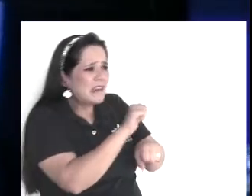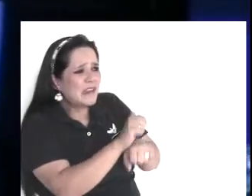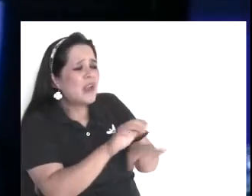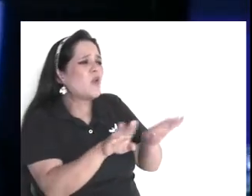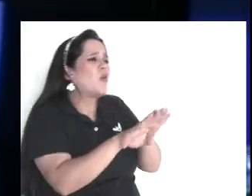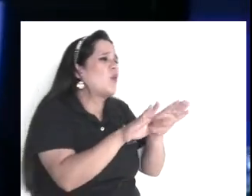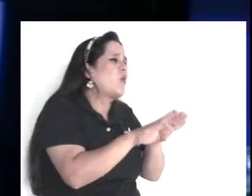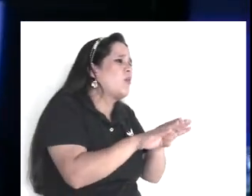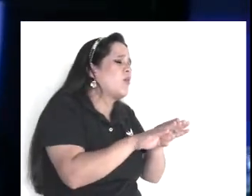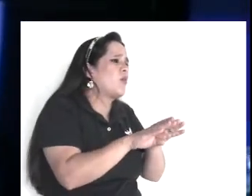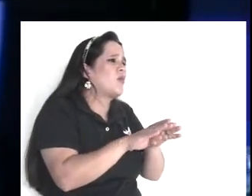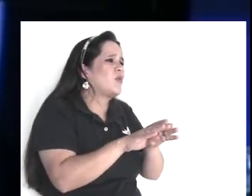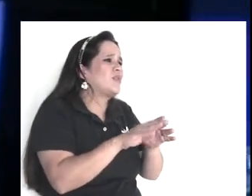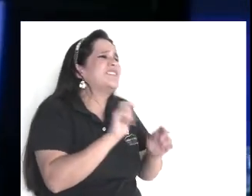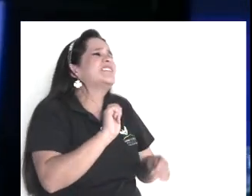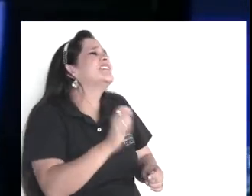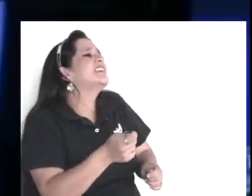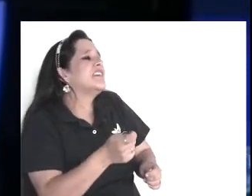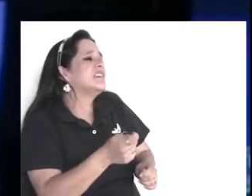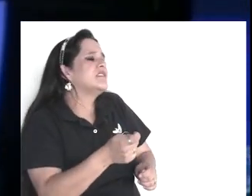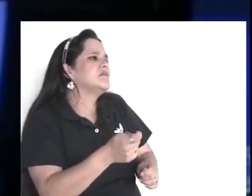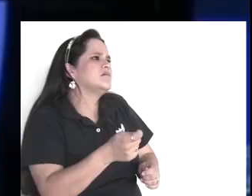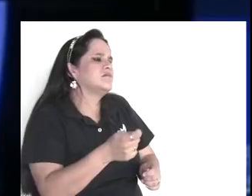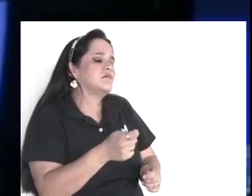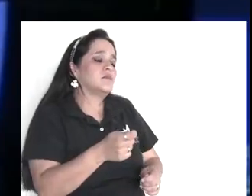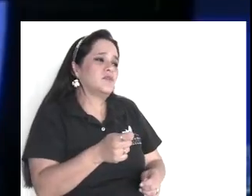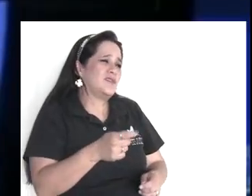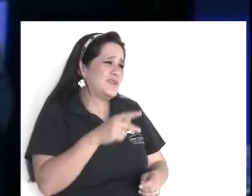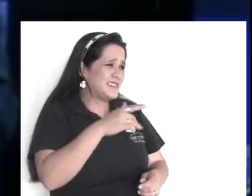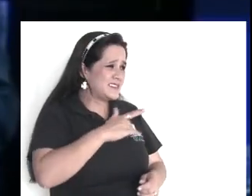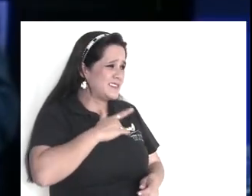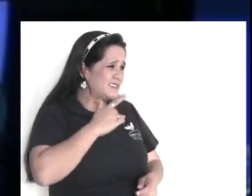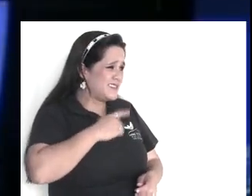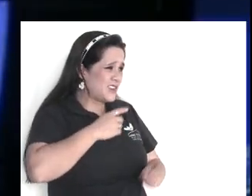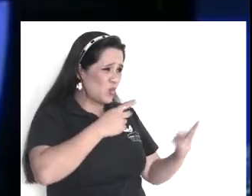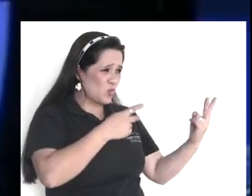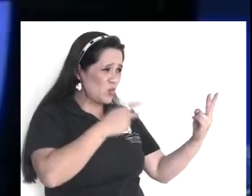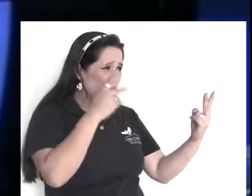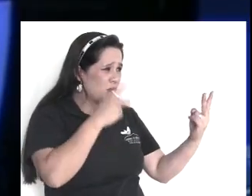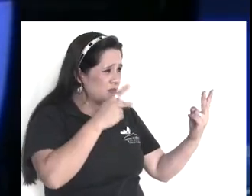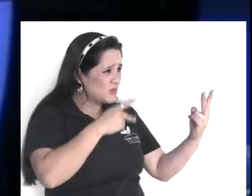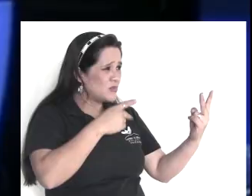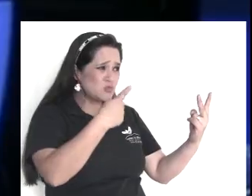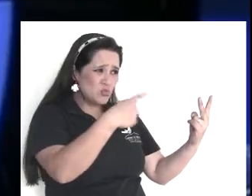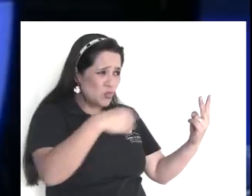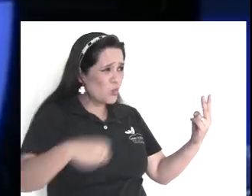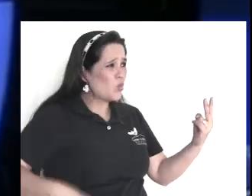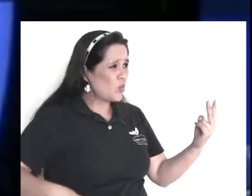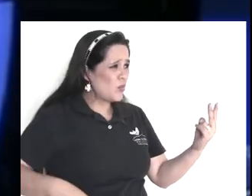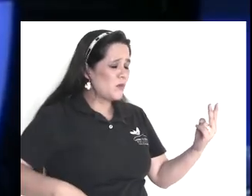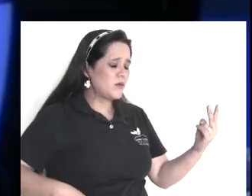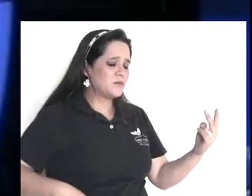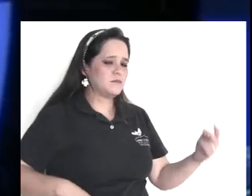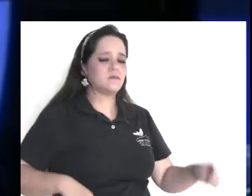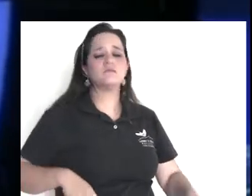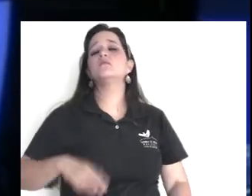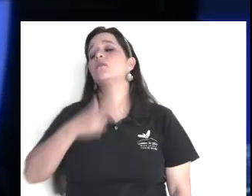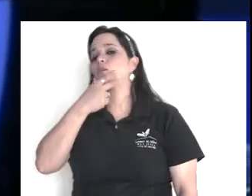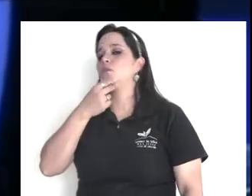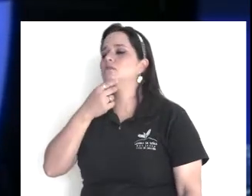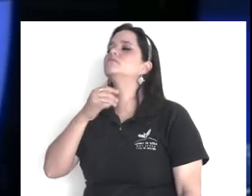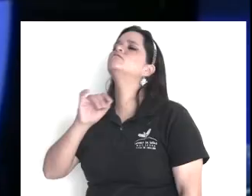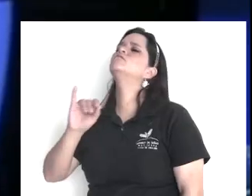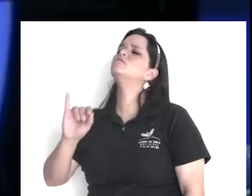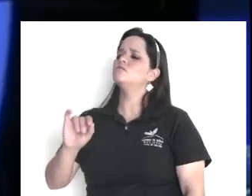la juez dice, a ver, siga argumentando, entonces dice, y en otra ocasión, es que yo trabajo por acá, por el centro de la ciudad,